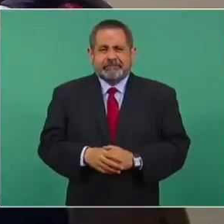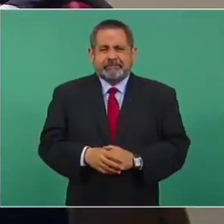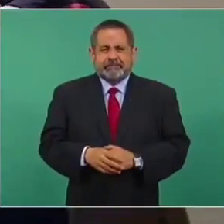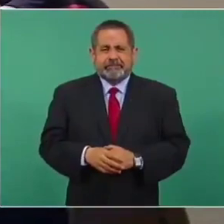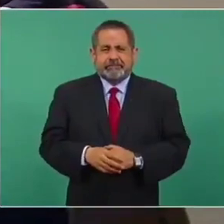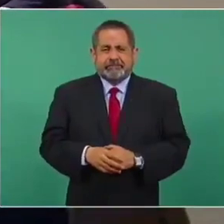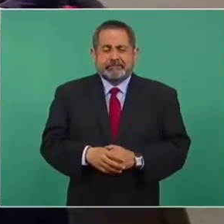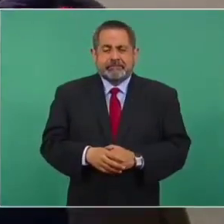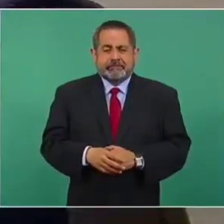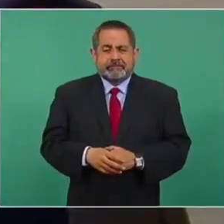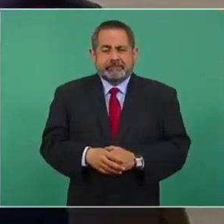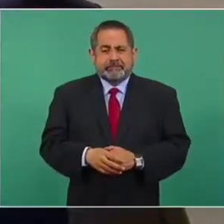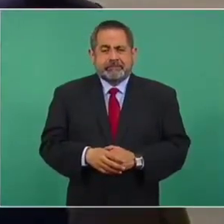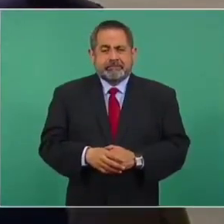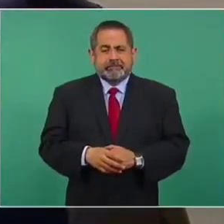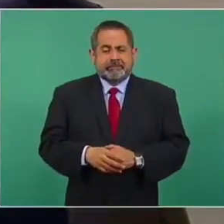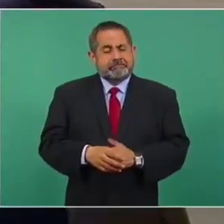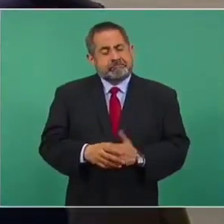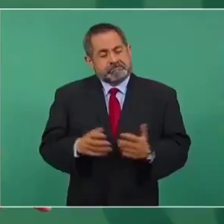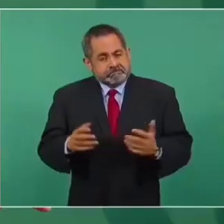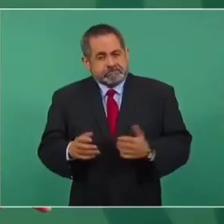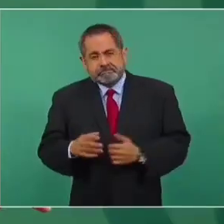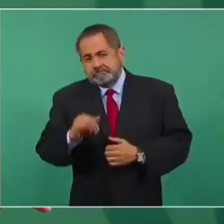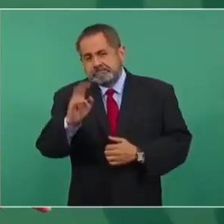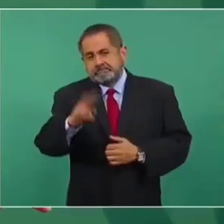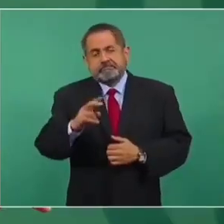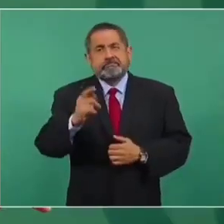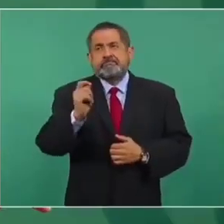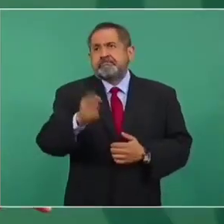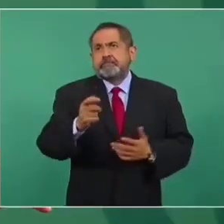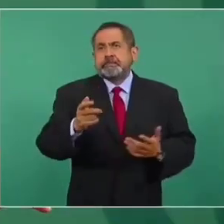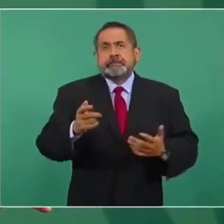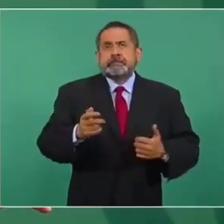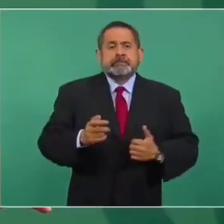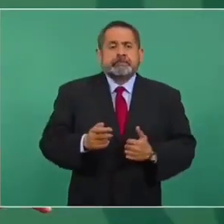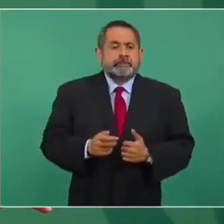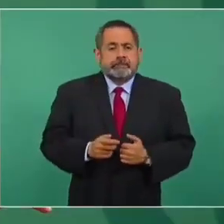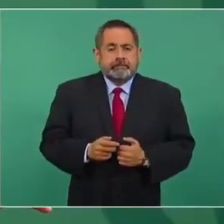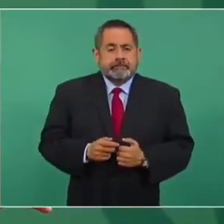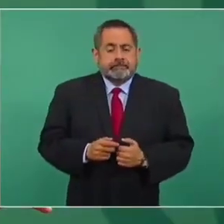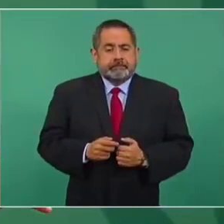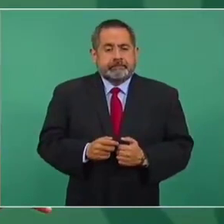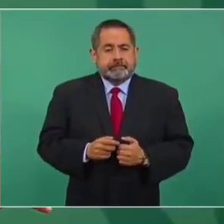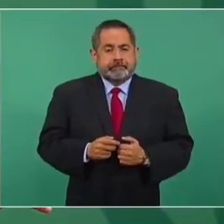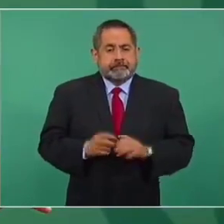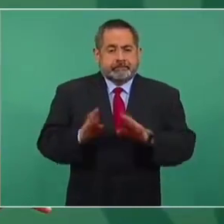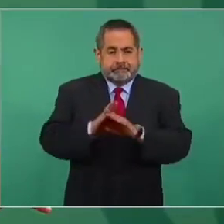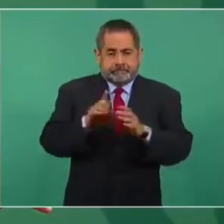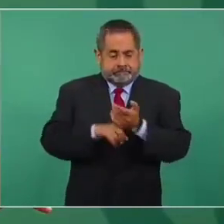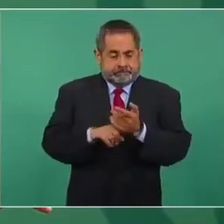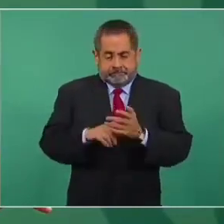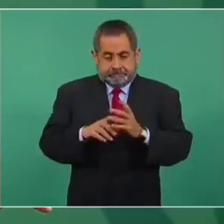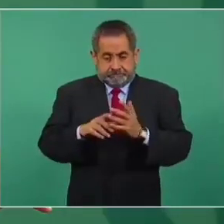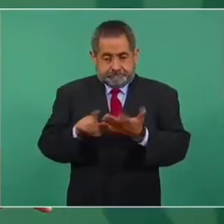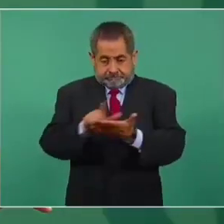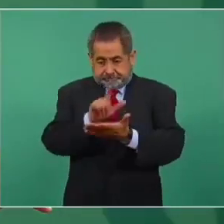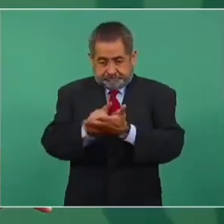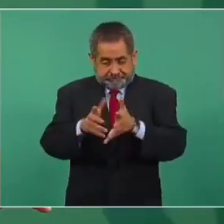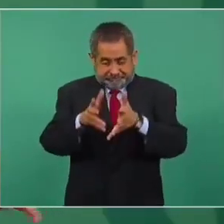Pues sí, siempre y cuando se mantenga la esencia